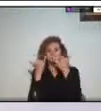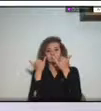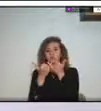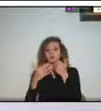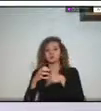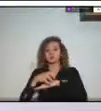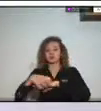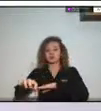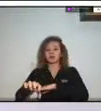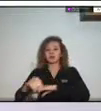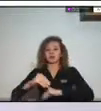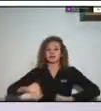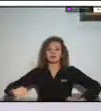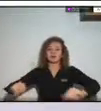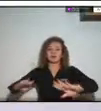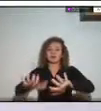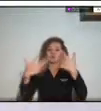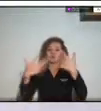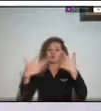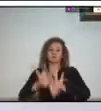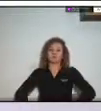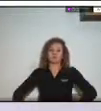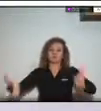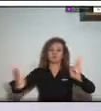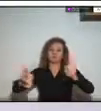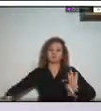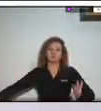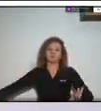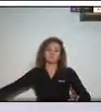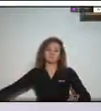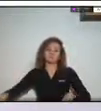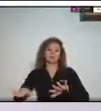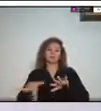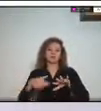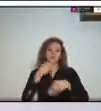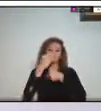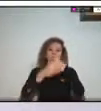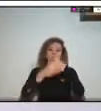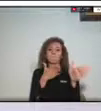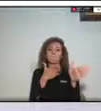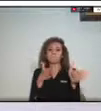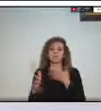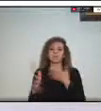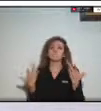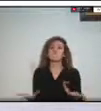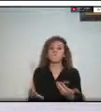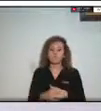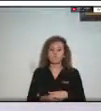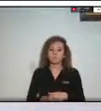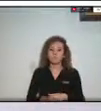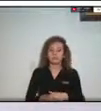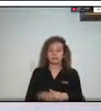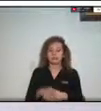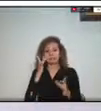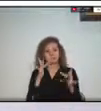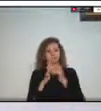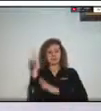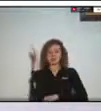por eso la importancia de este instrumento de planificación y en el marco de esta conferencia donde está